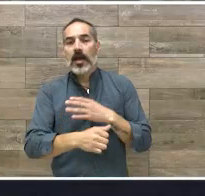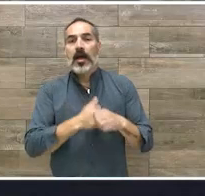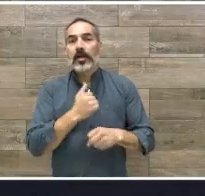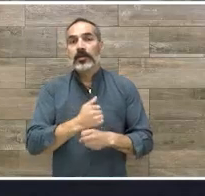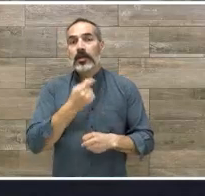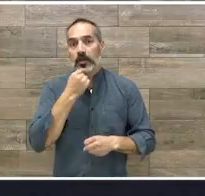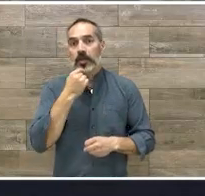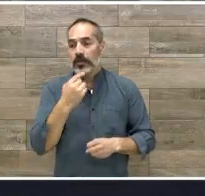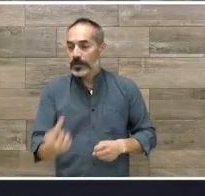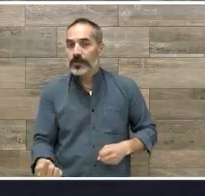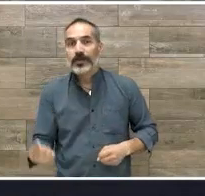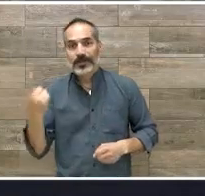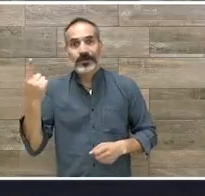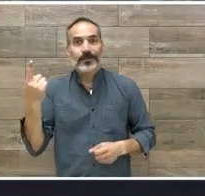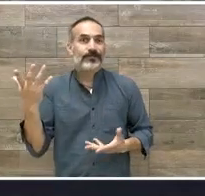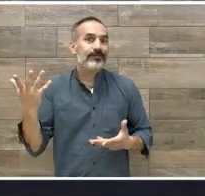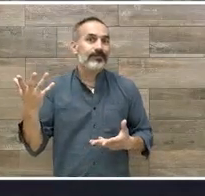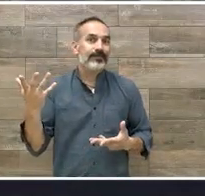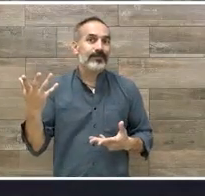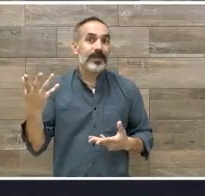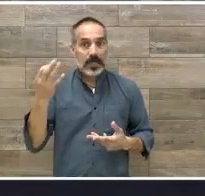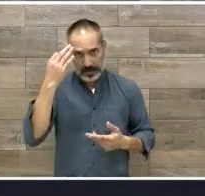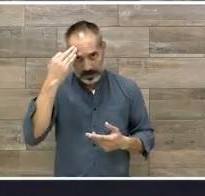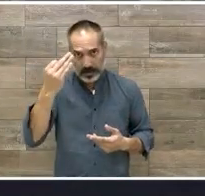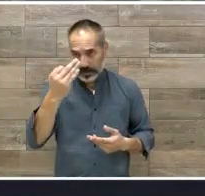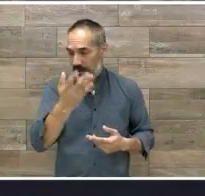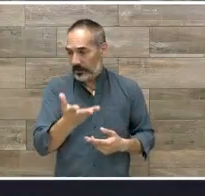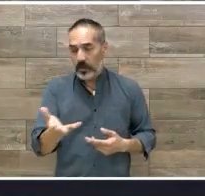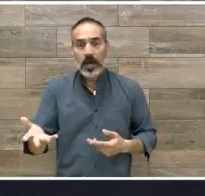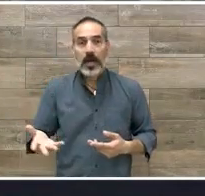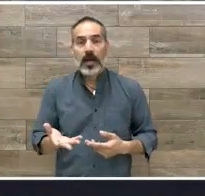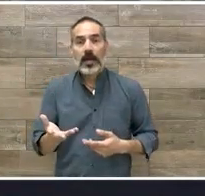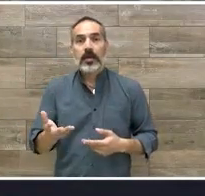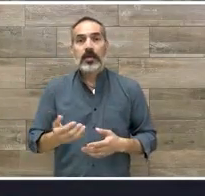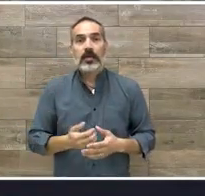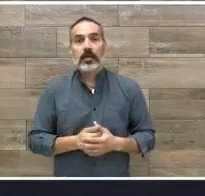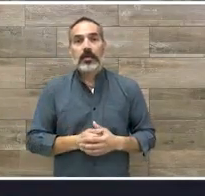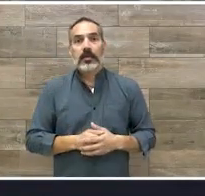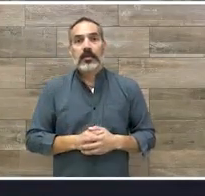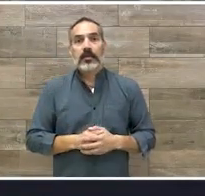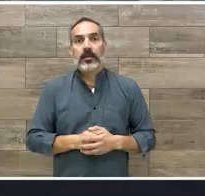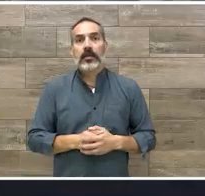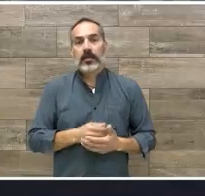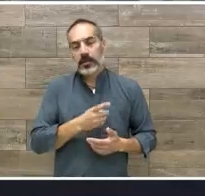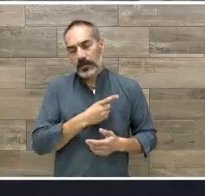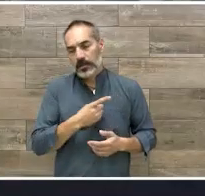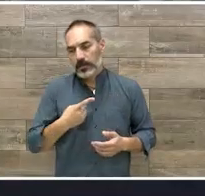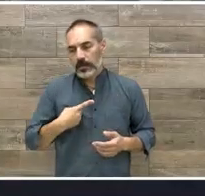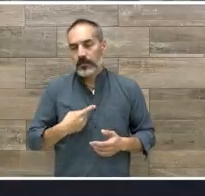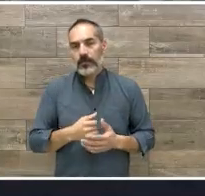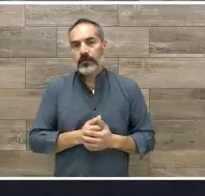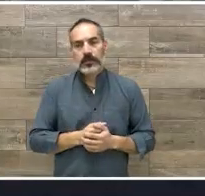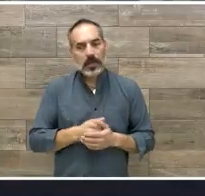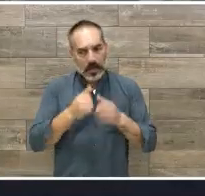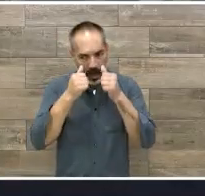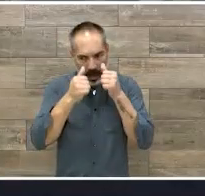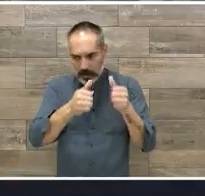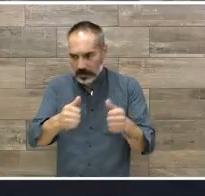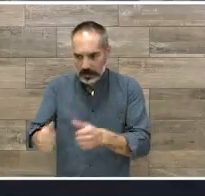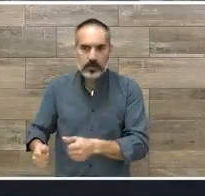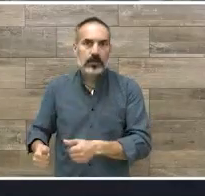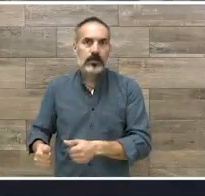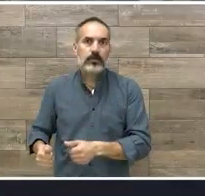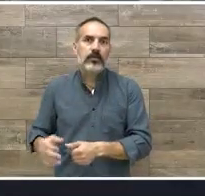en ese periodo hay esta condicionante de salud, pues sí le tenemos que prestar mucha atención porque definitivamente